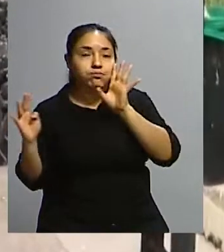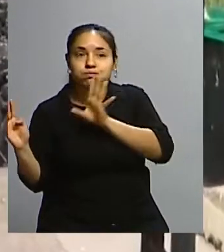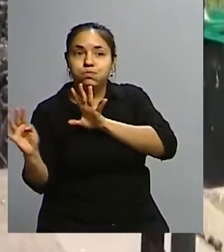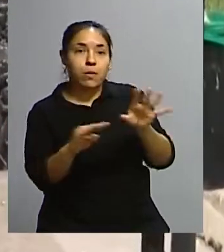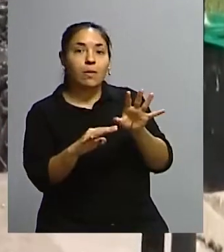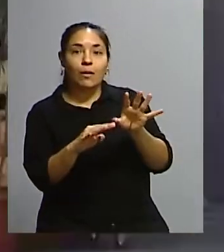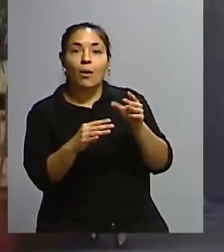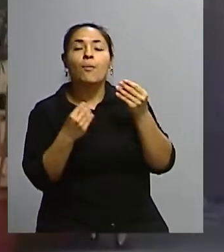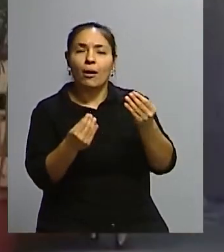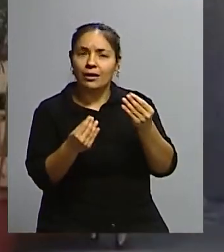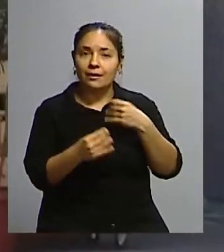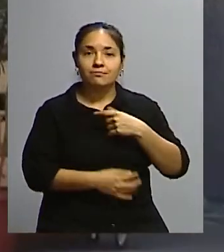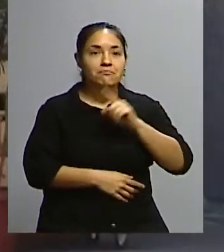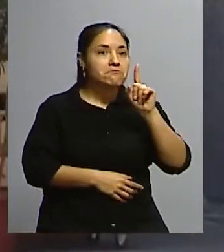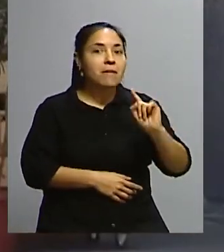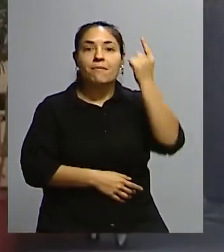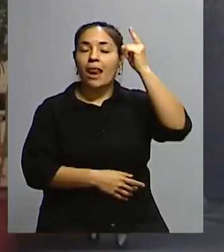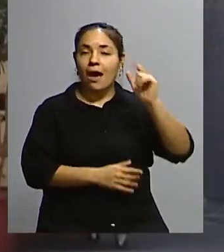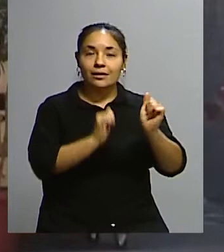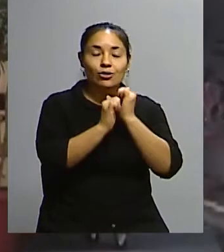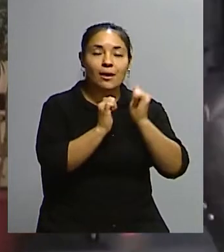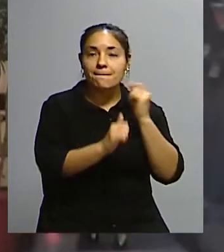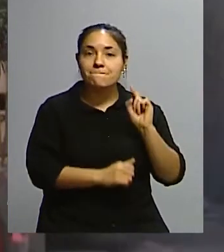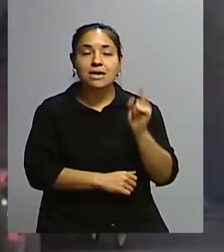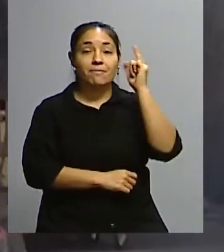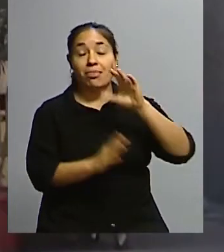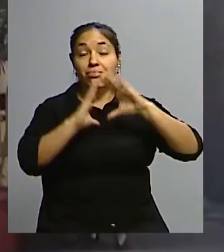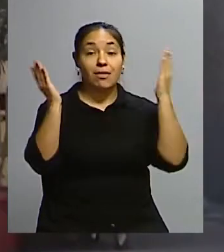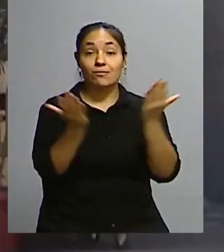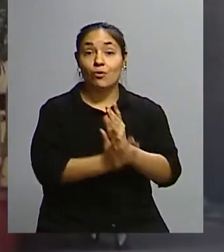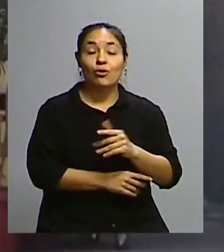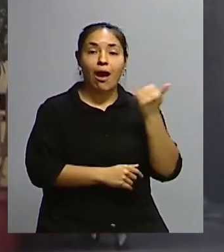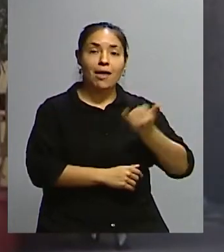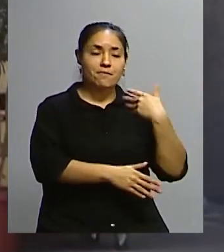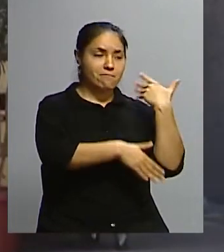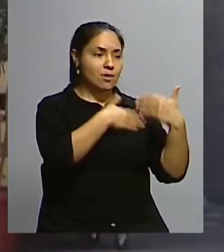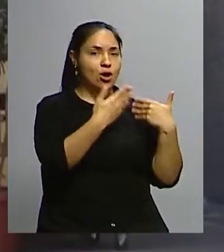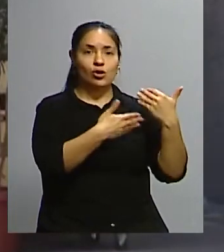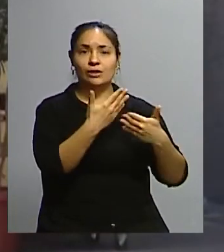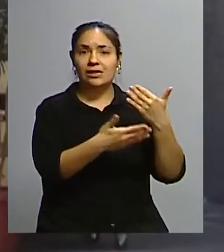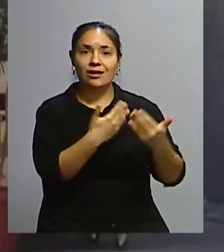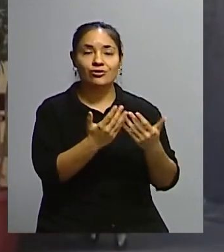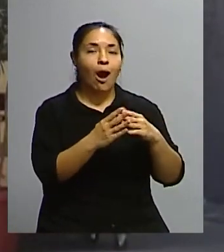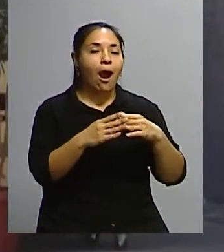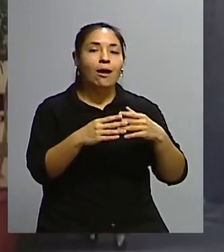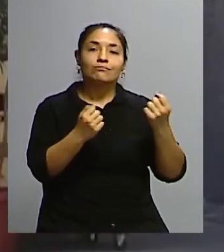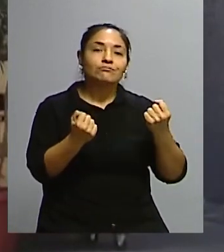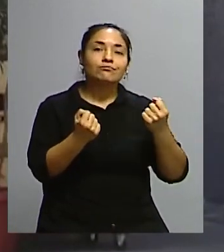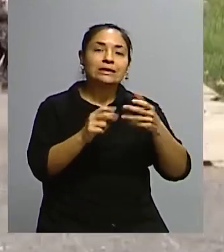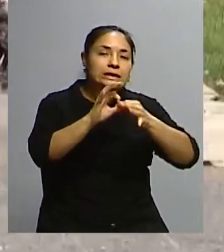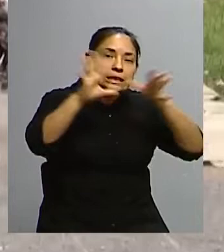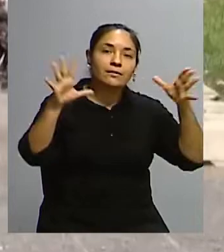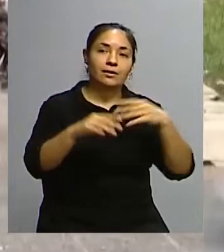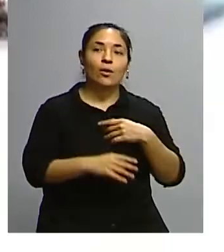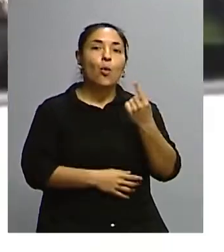por primera vez en la historia, tanto yo diría del mundo, se ha dado un proceso paritario. Incluso hay una